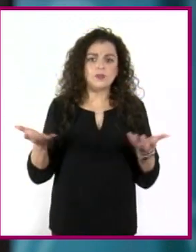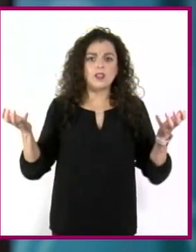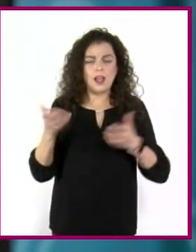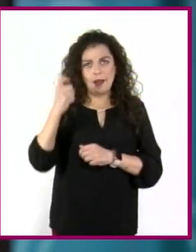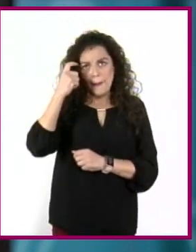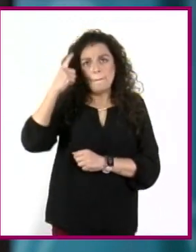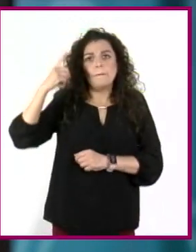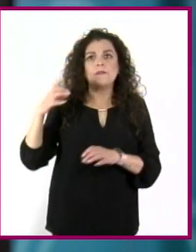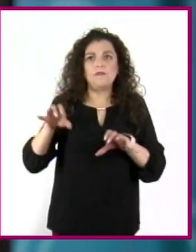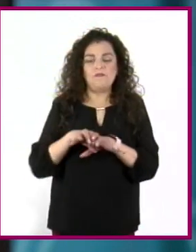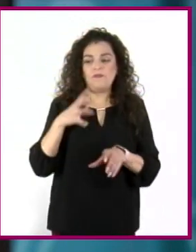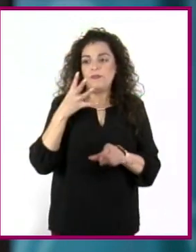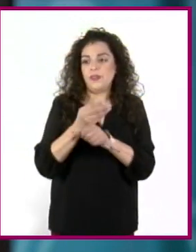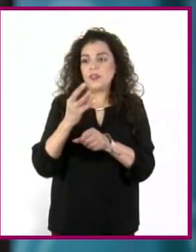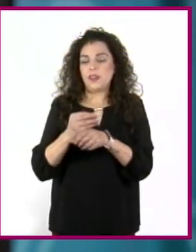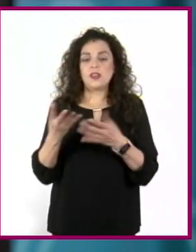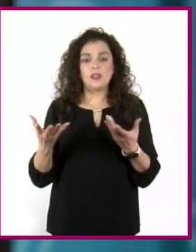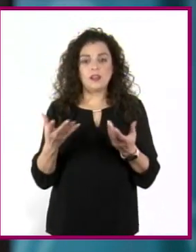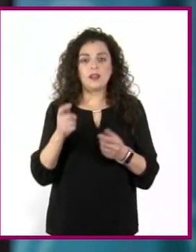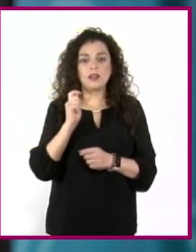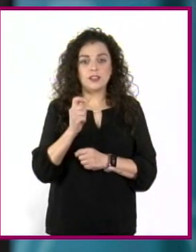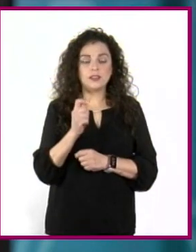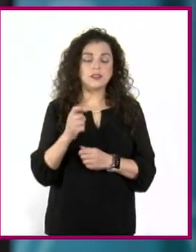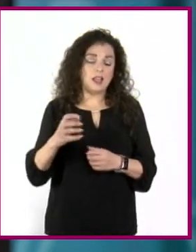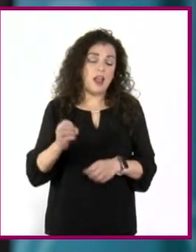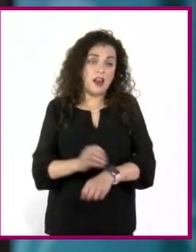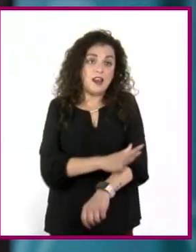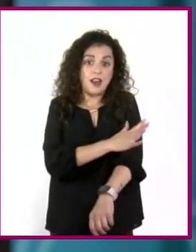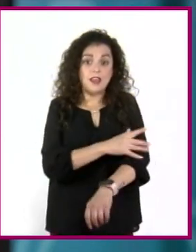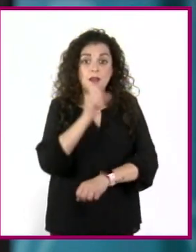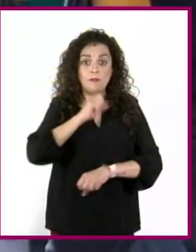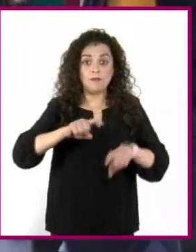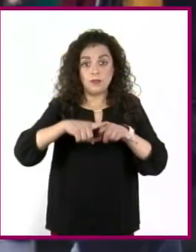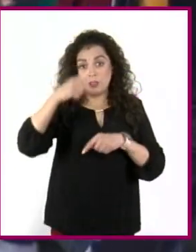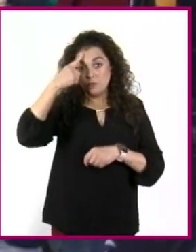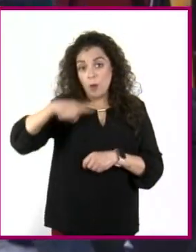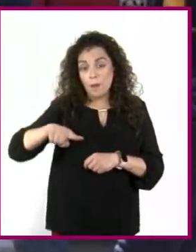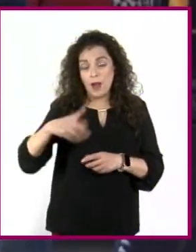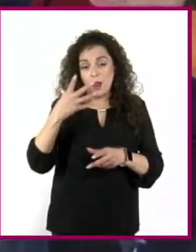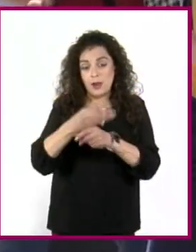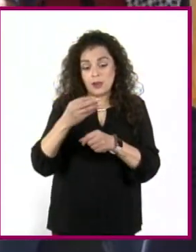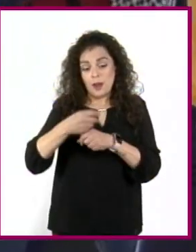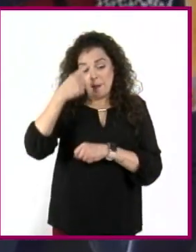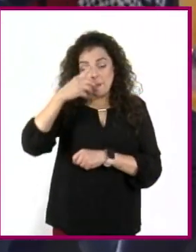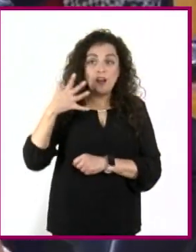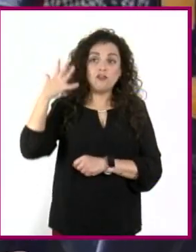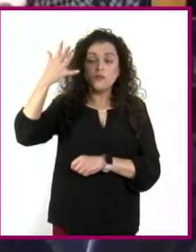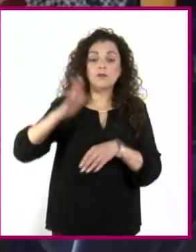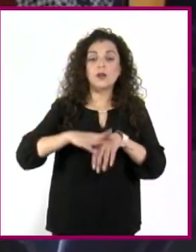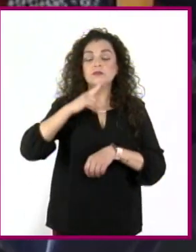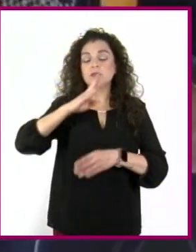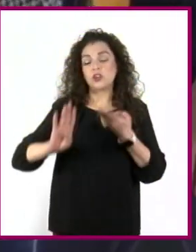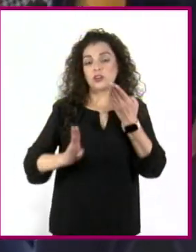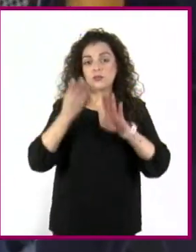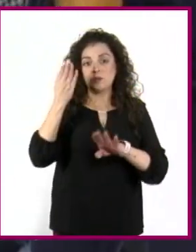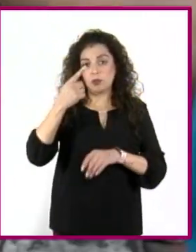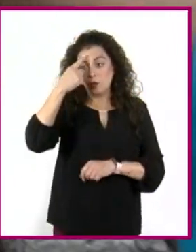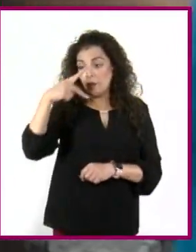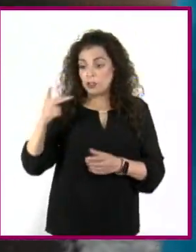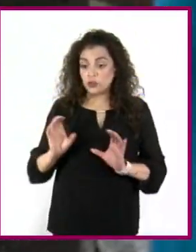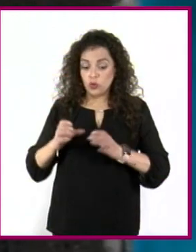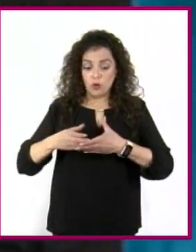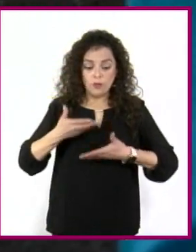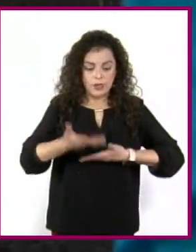proponer soluciones, así como la energía y el ímpetu para generar un mundo mejor. Tienen la capacidad de servir a sus comunidades con